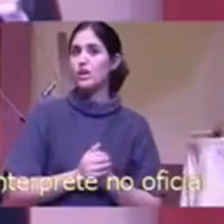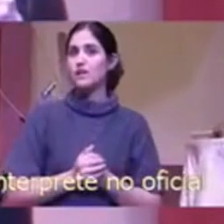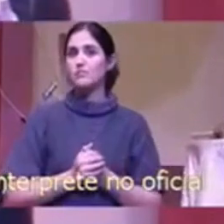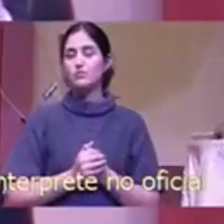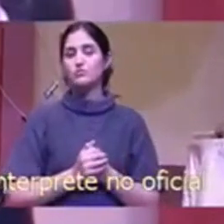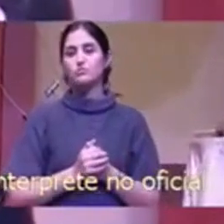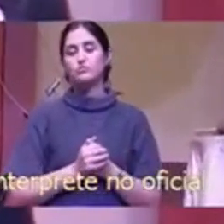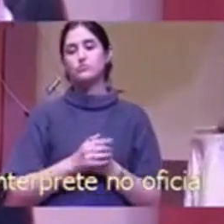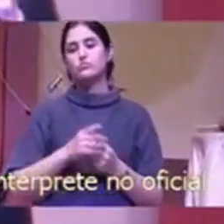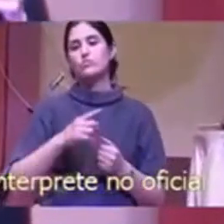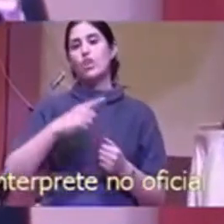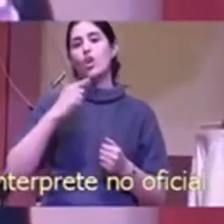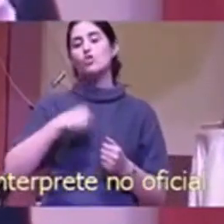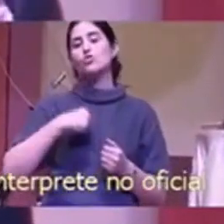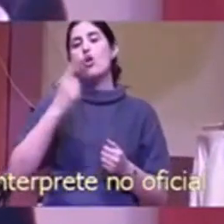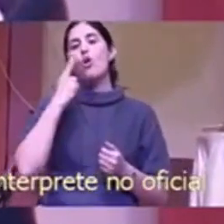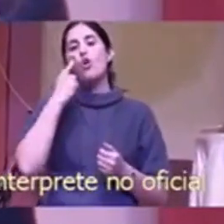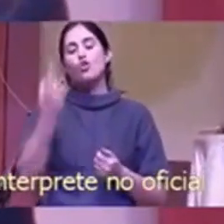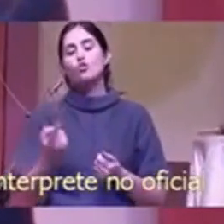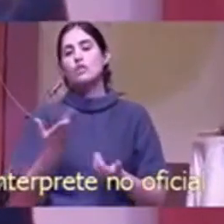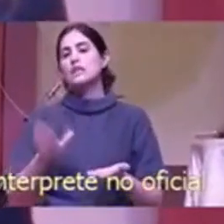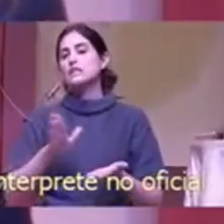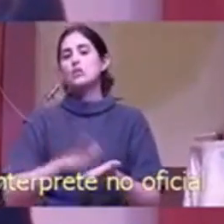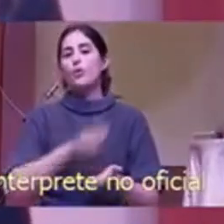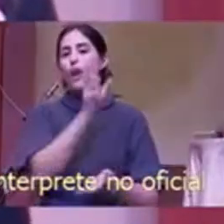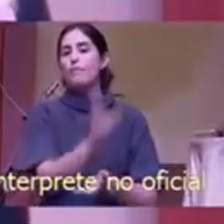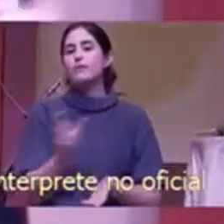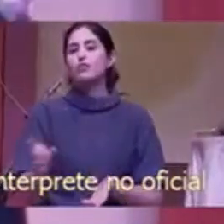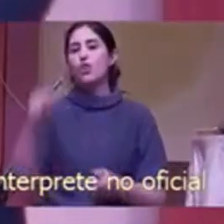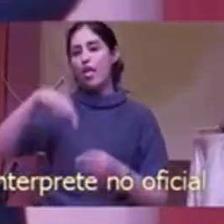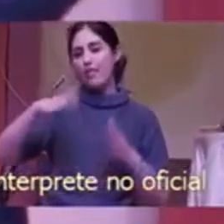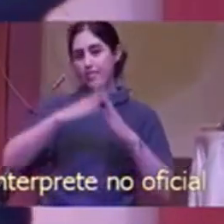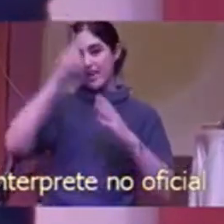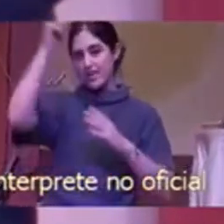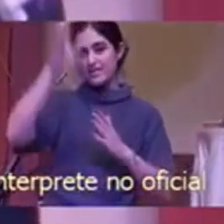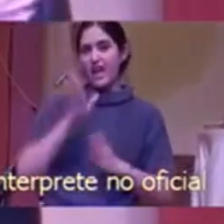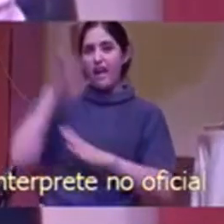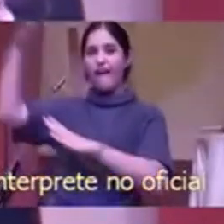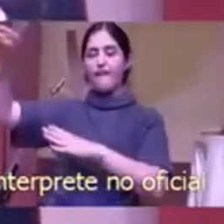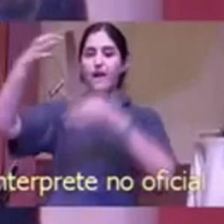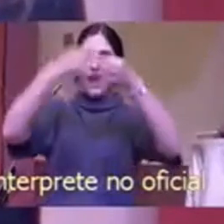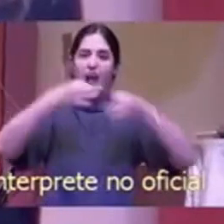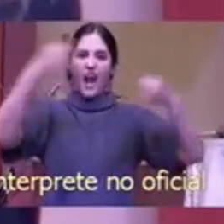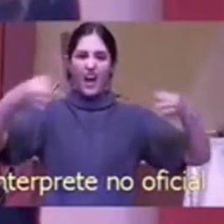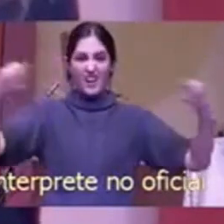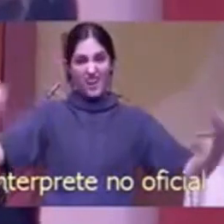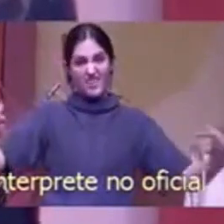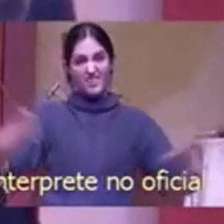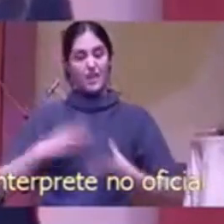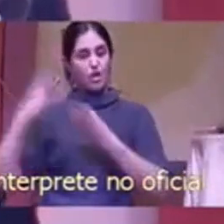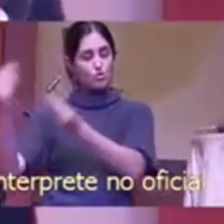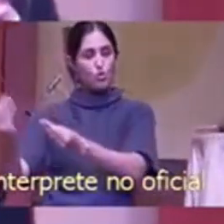Escucho acerca del ministerio carcelario. El ministerio de la televisión.